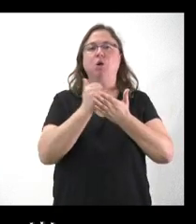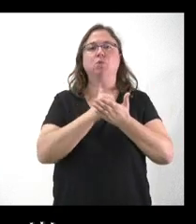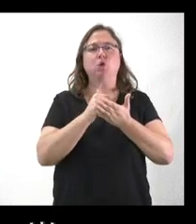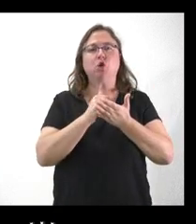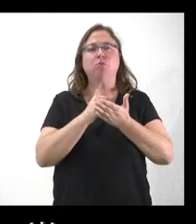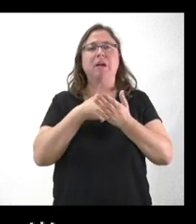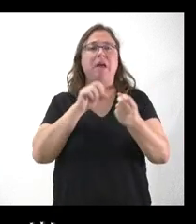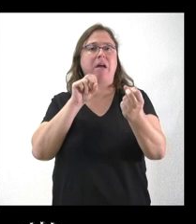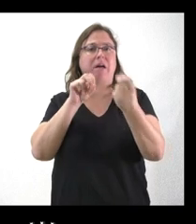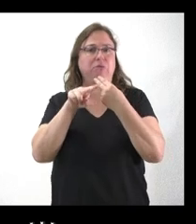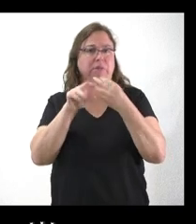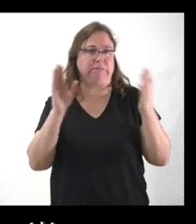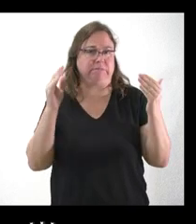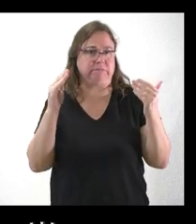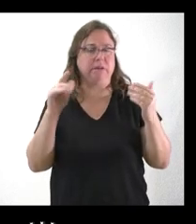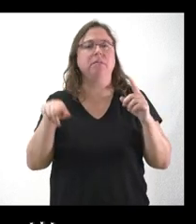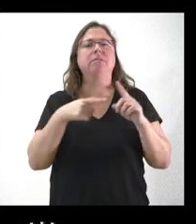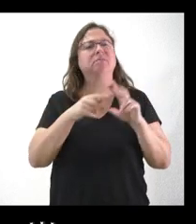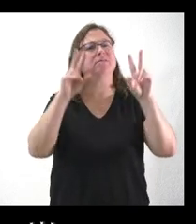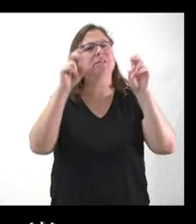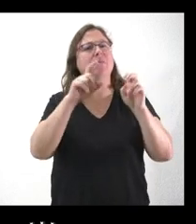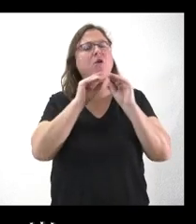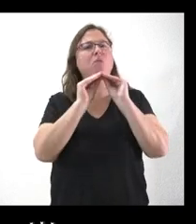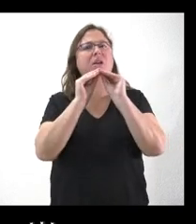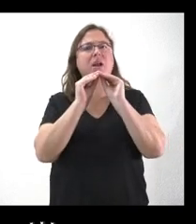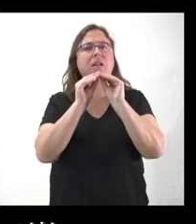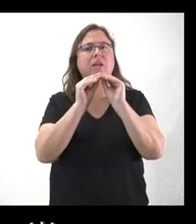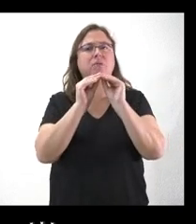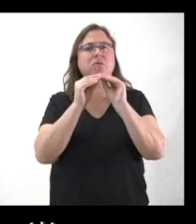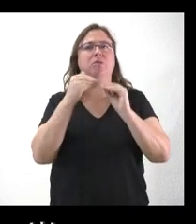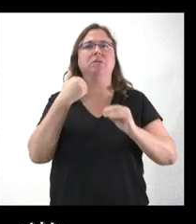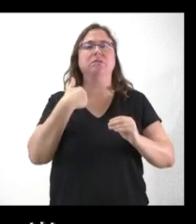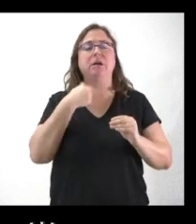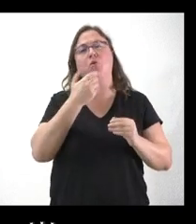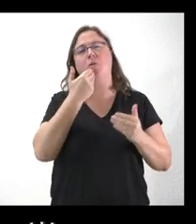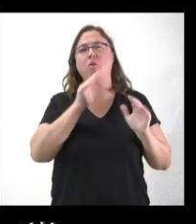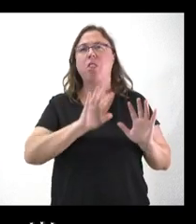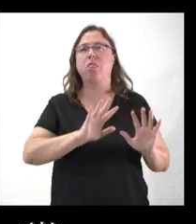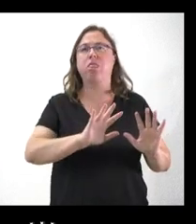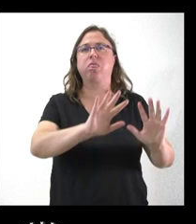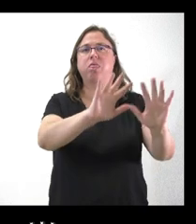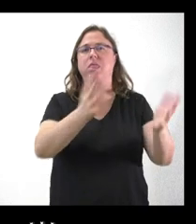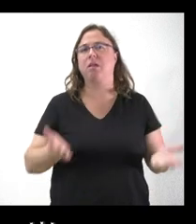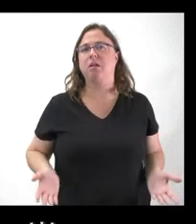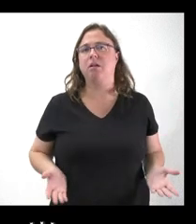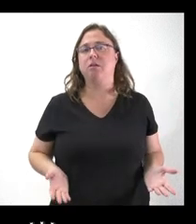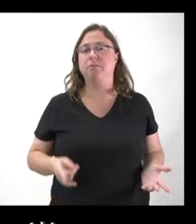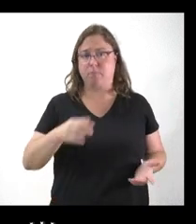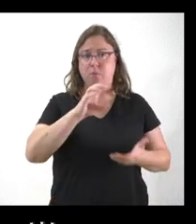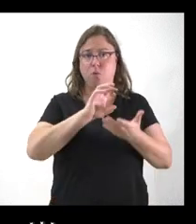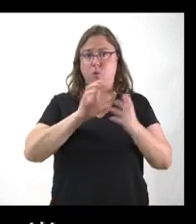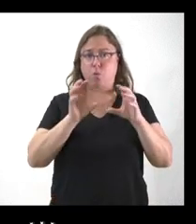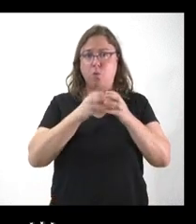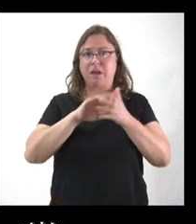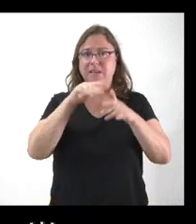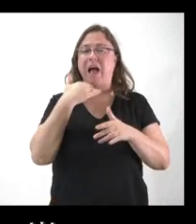autovía ni… No sé cómo está el tema de la arreglo, parece que está olvidada la cosa. ¿Tiene algún plan la Junta para